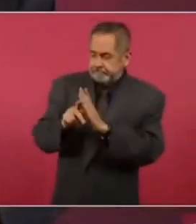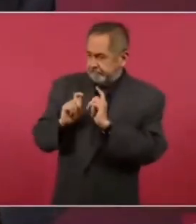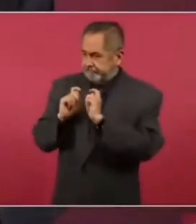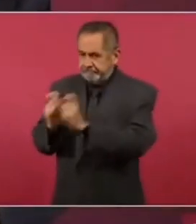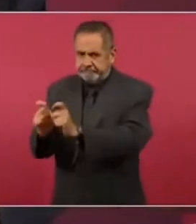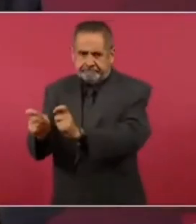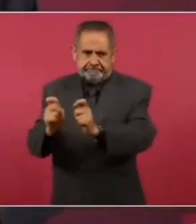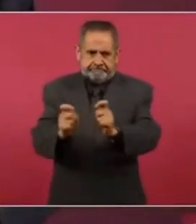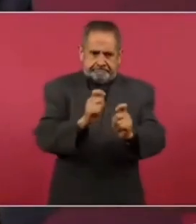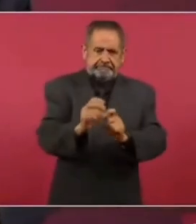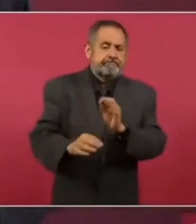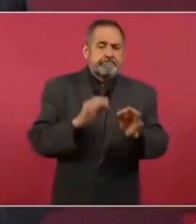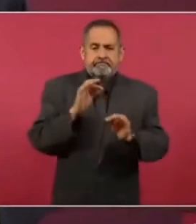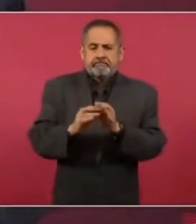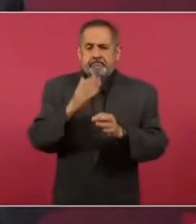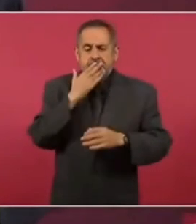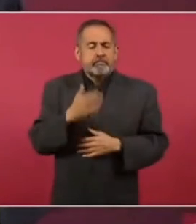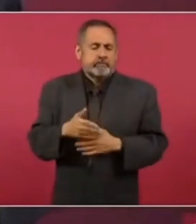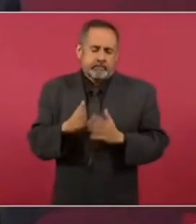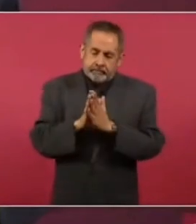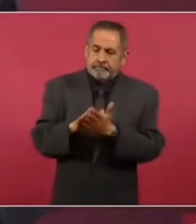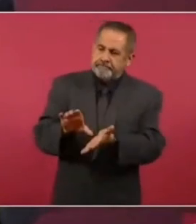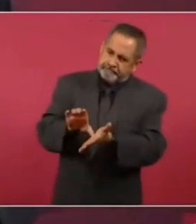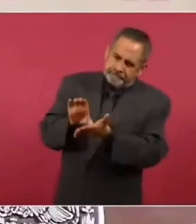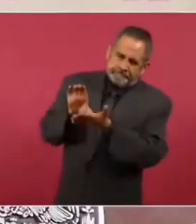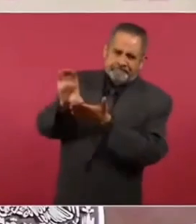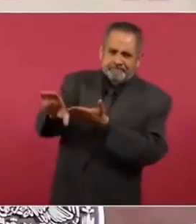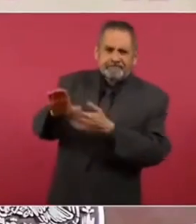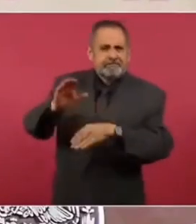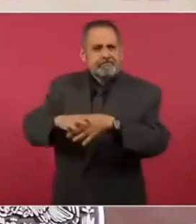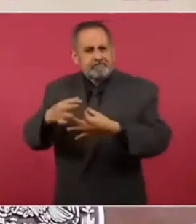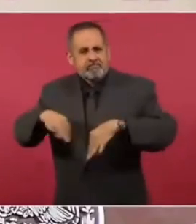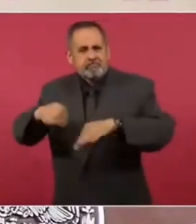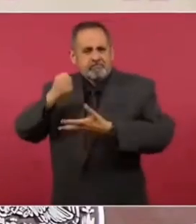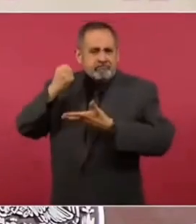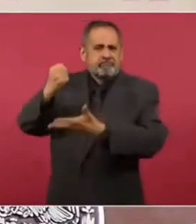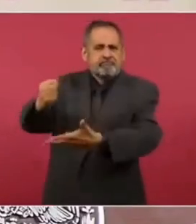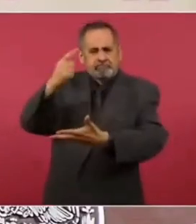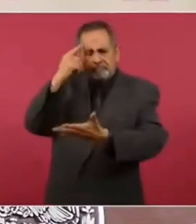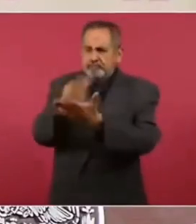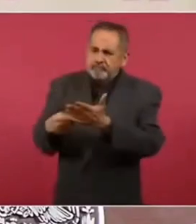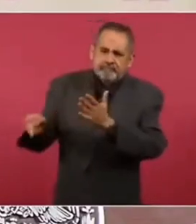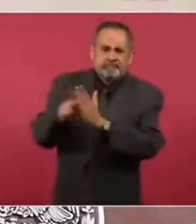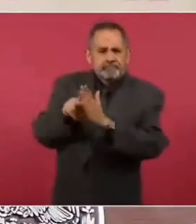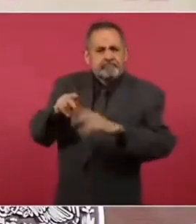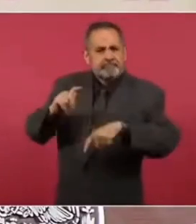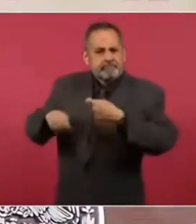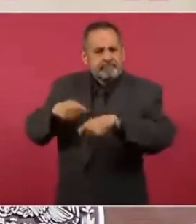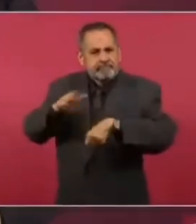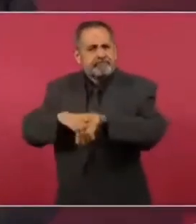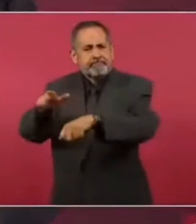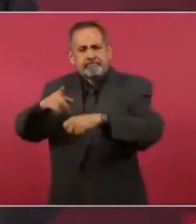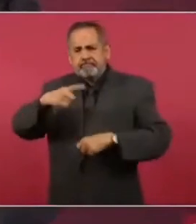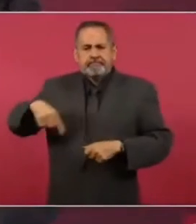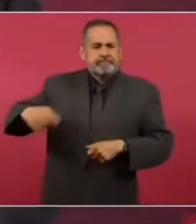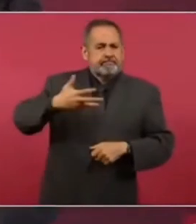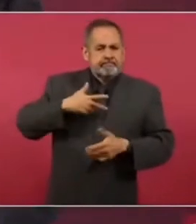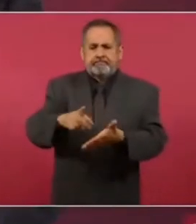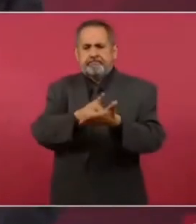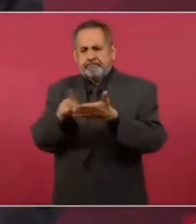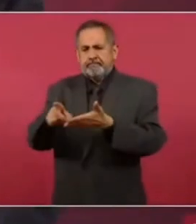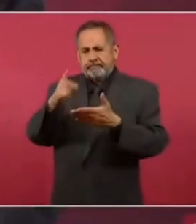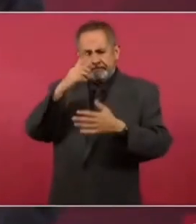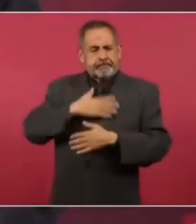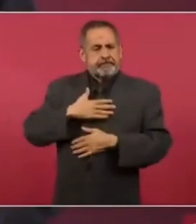le solicito que se destine mayor presupuesto para la creación de plazas para que tengan ese derecho laboral